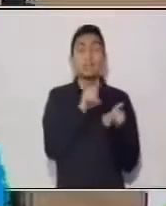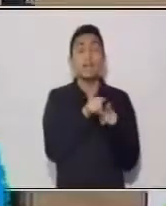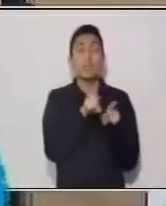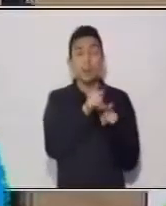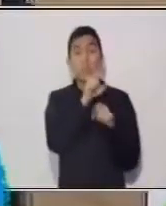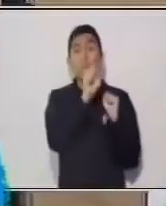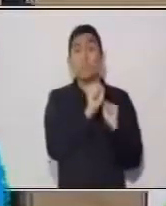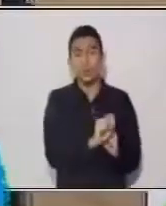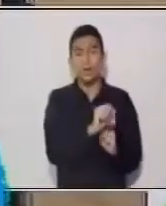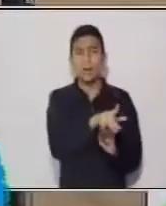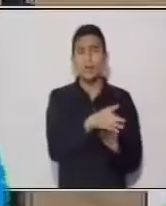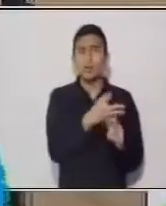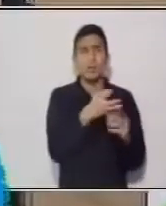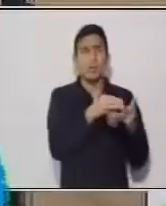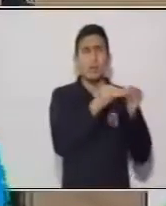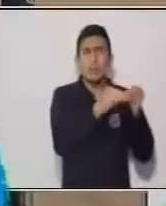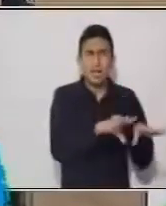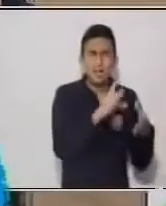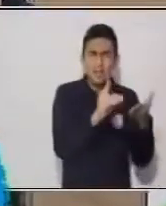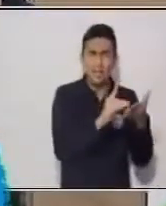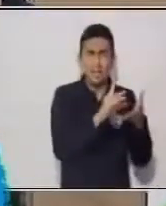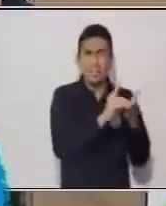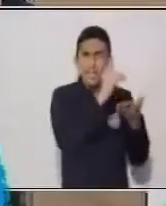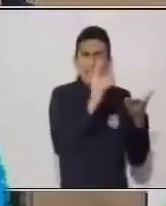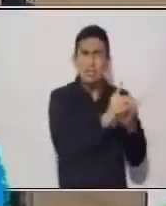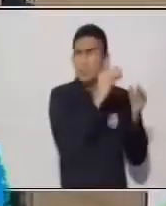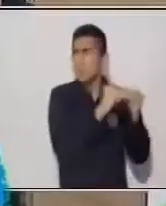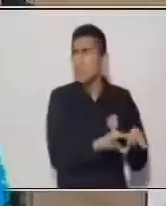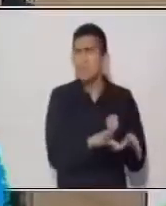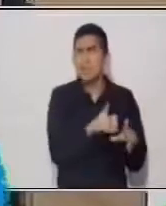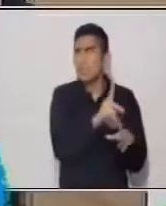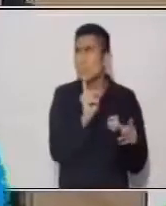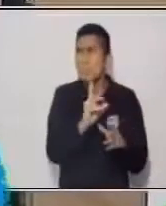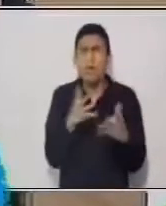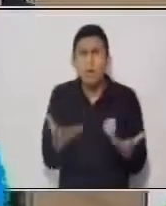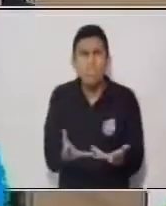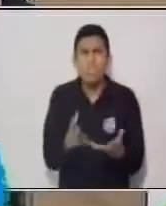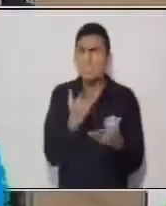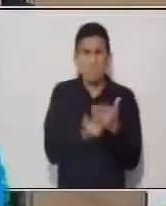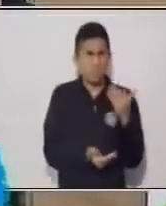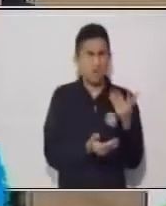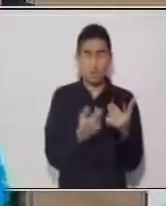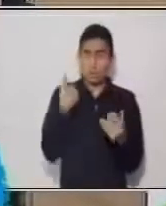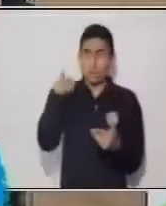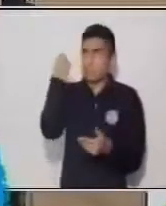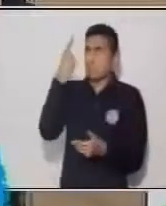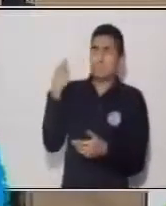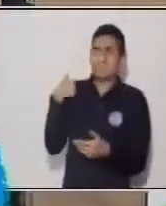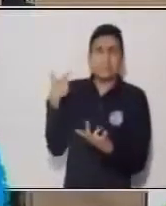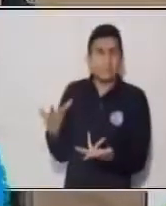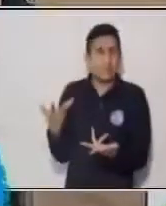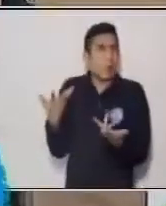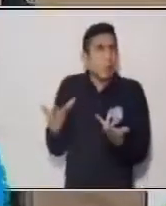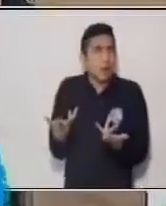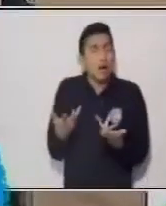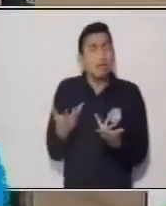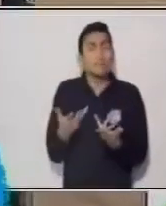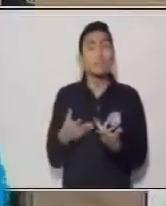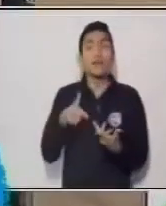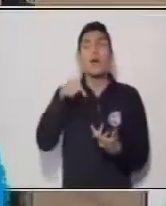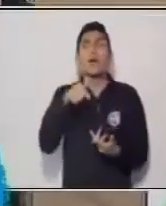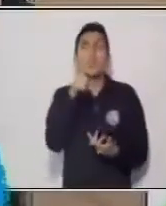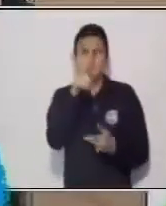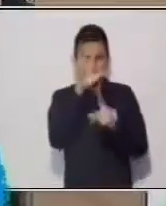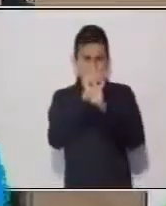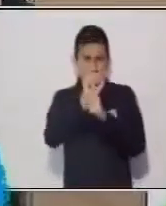resultaba misteriosa y le asustaba. ¿Dónde habrá podido ir el diccionario? me preguntó. Ahora quiero que